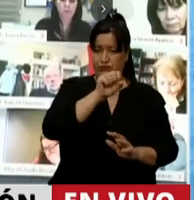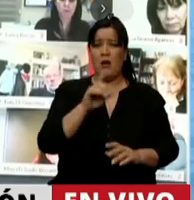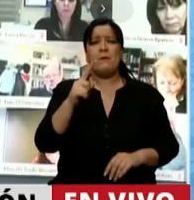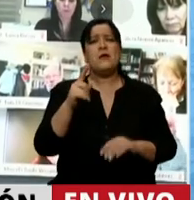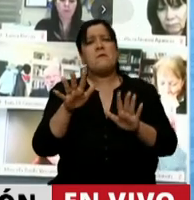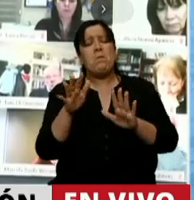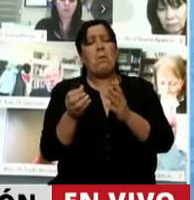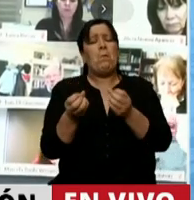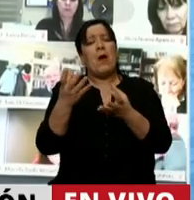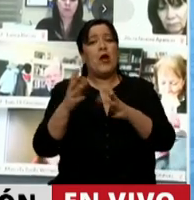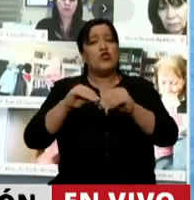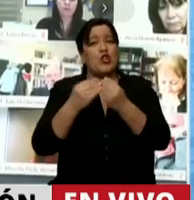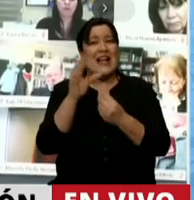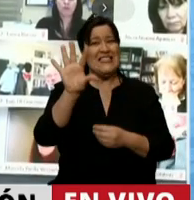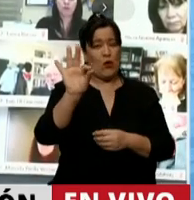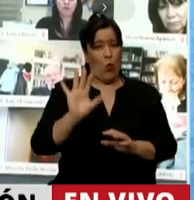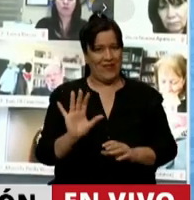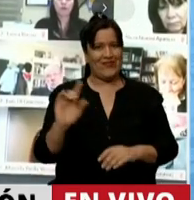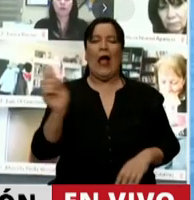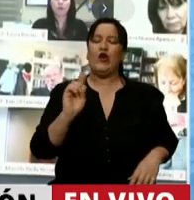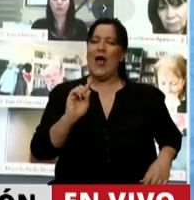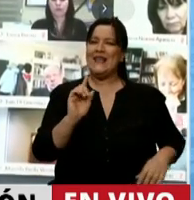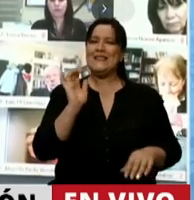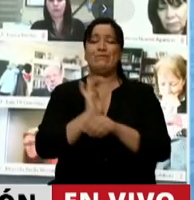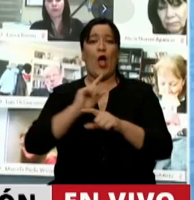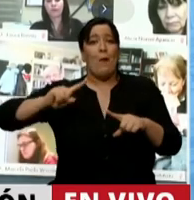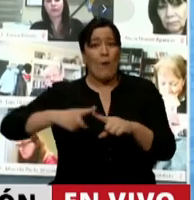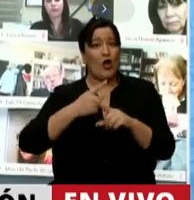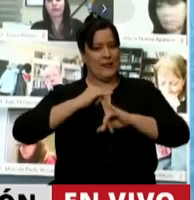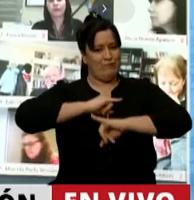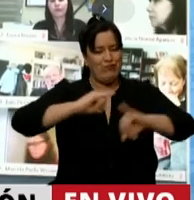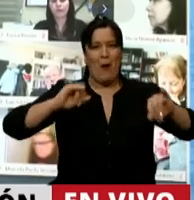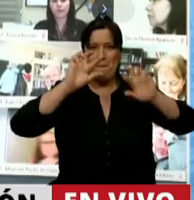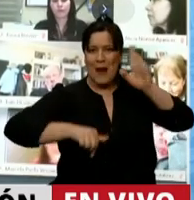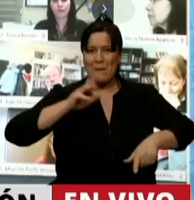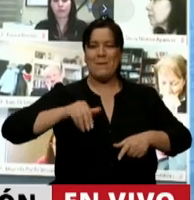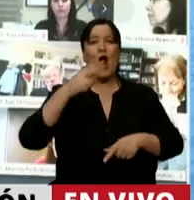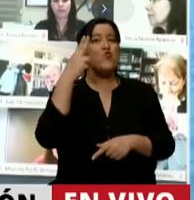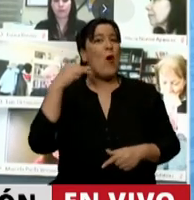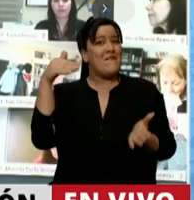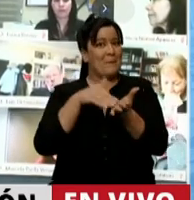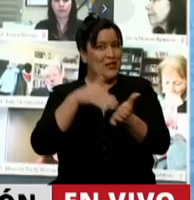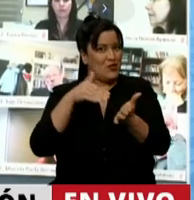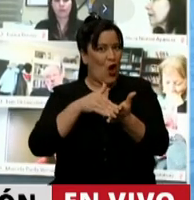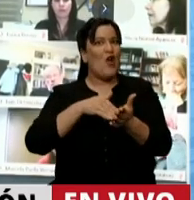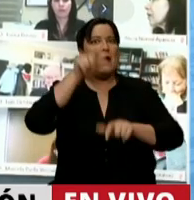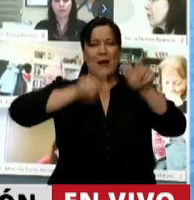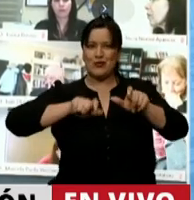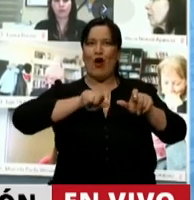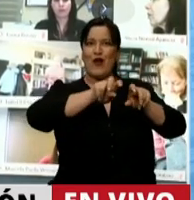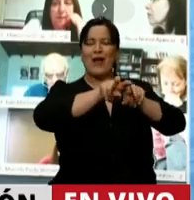más de 50. No empañemos una política de 9 millones de argentinos y argentinas por 50 personas.